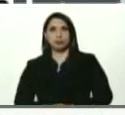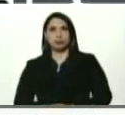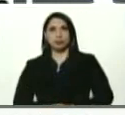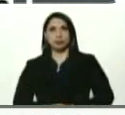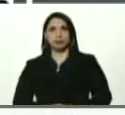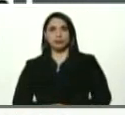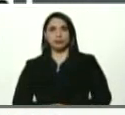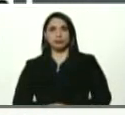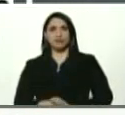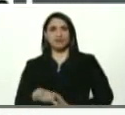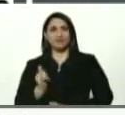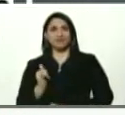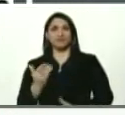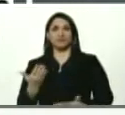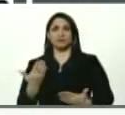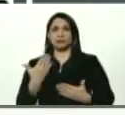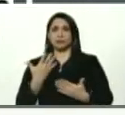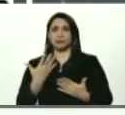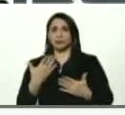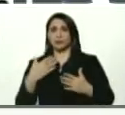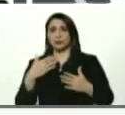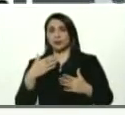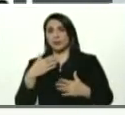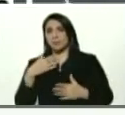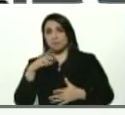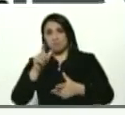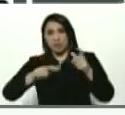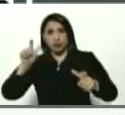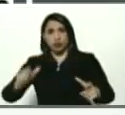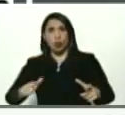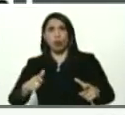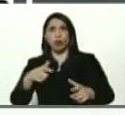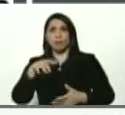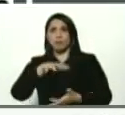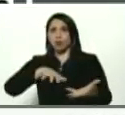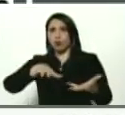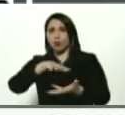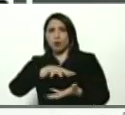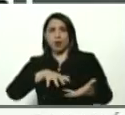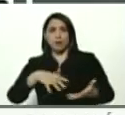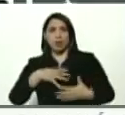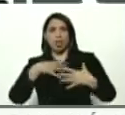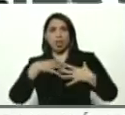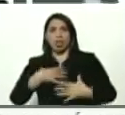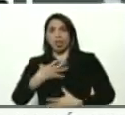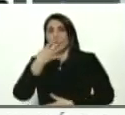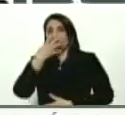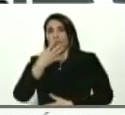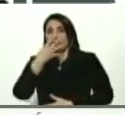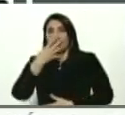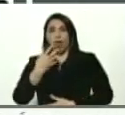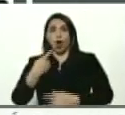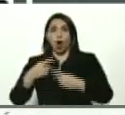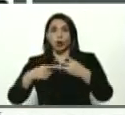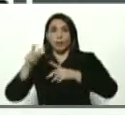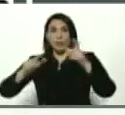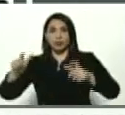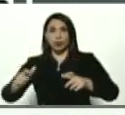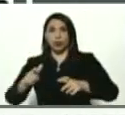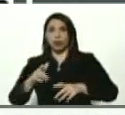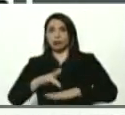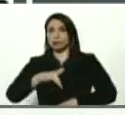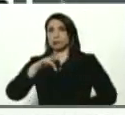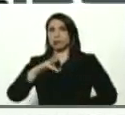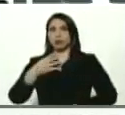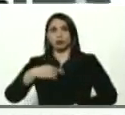están en condición de insuficiencia respiratoria moderada, en otros casos graves, y bueno, el lamentable